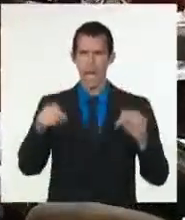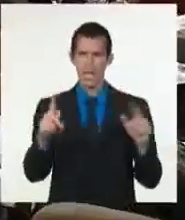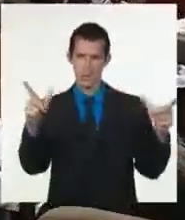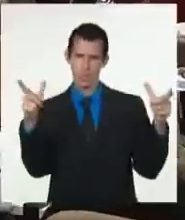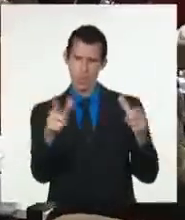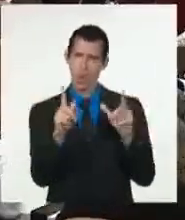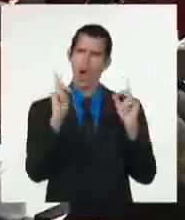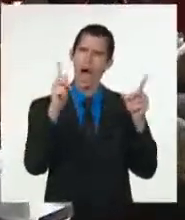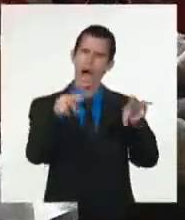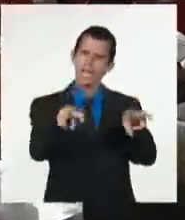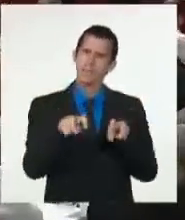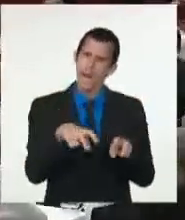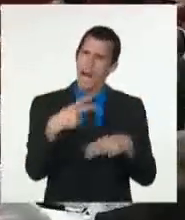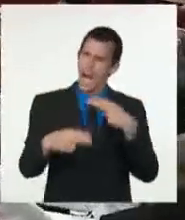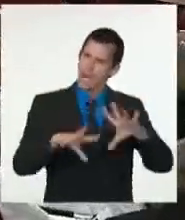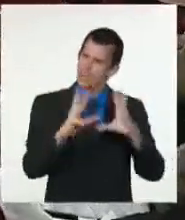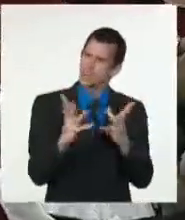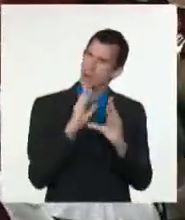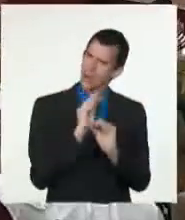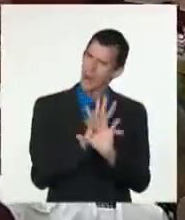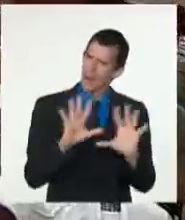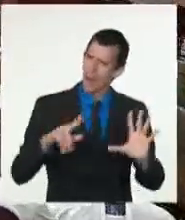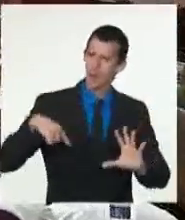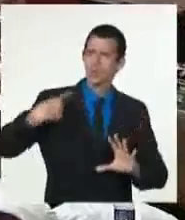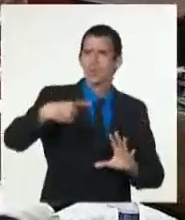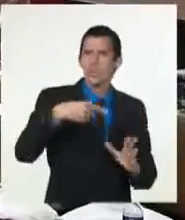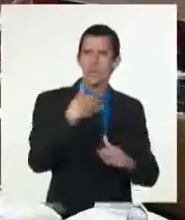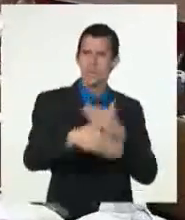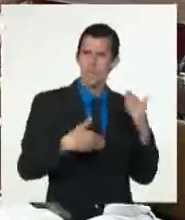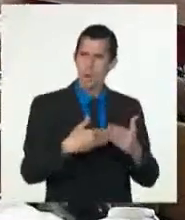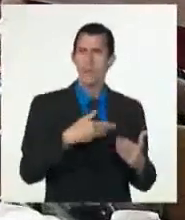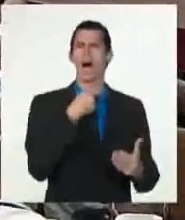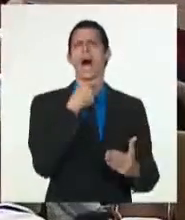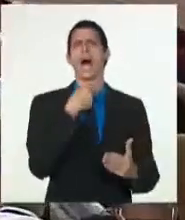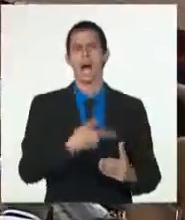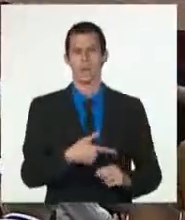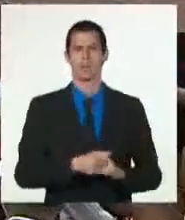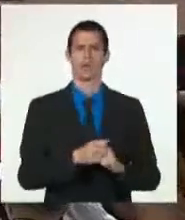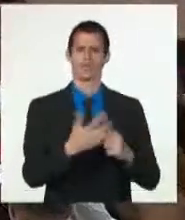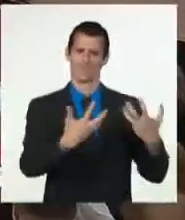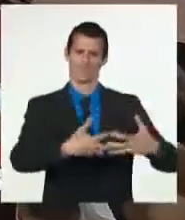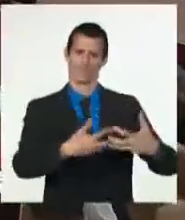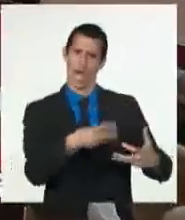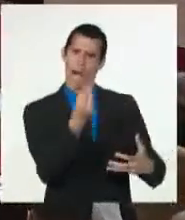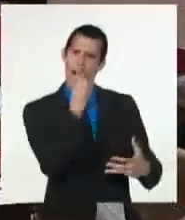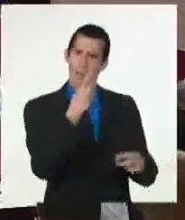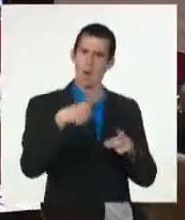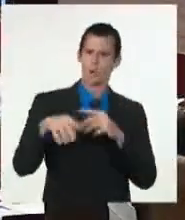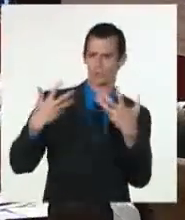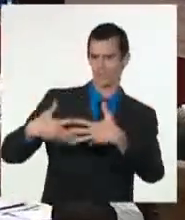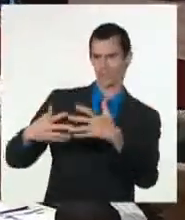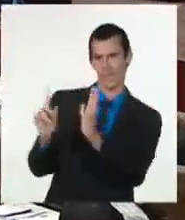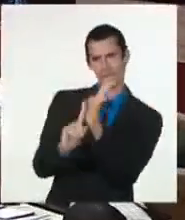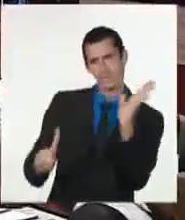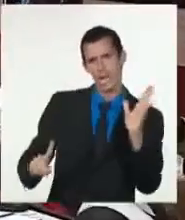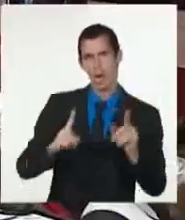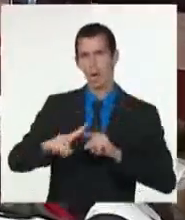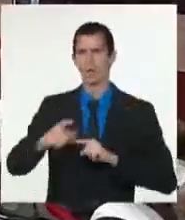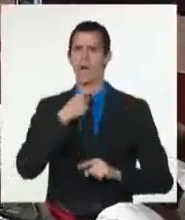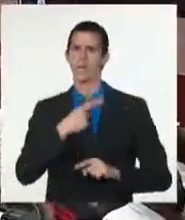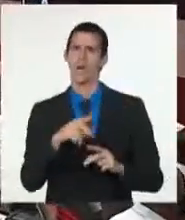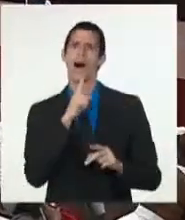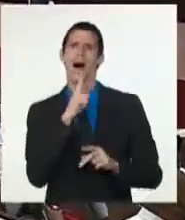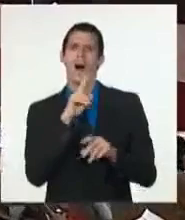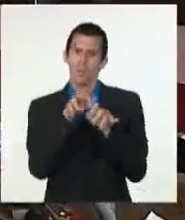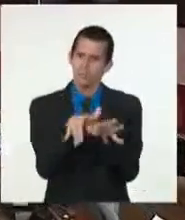nuestra difícil cotidianidad, como la producción de alimentos, la generación eléctrica, la disponibilidad de agua,